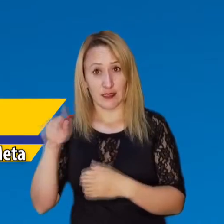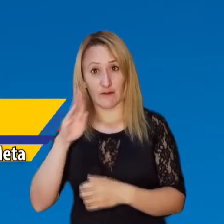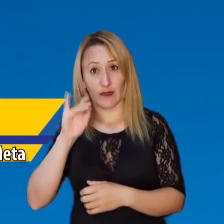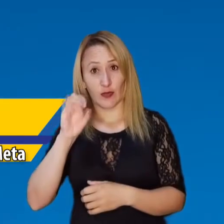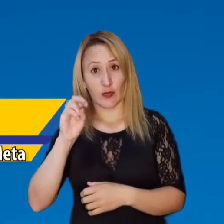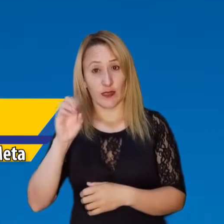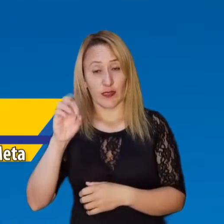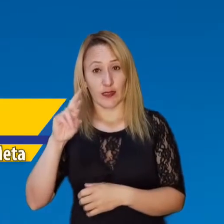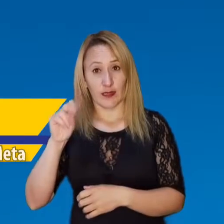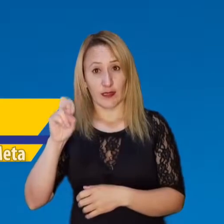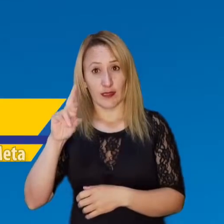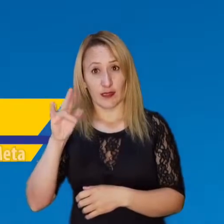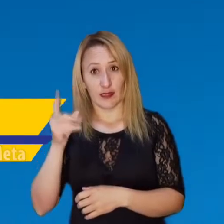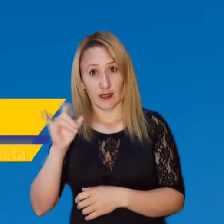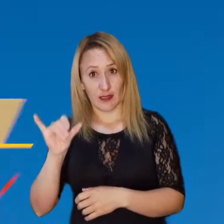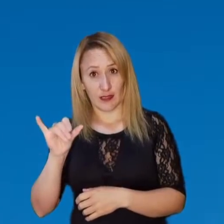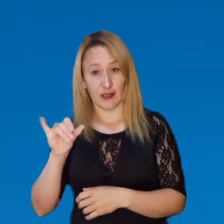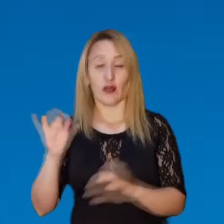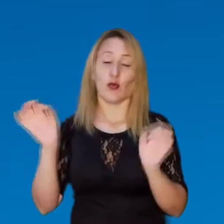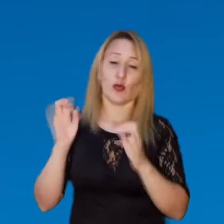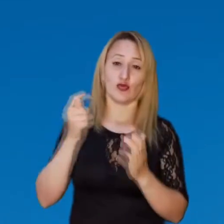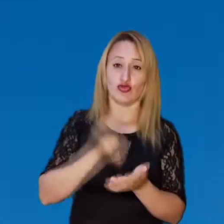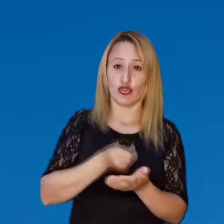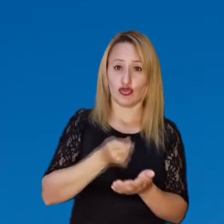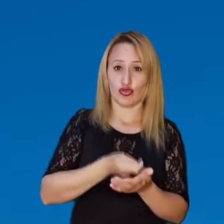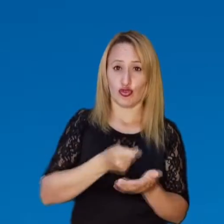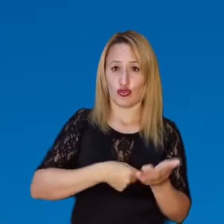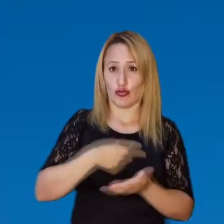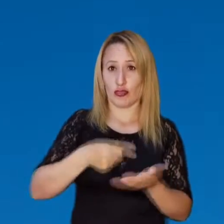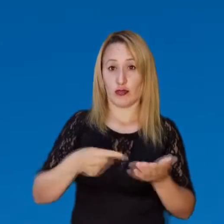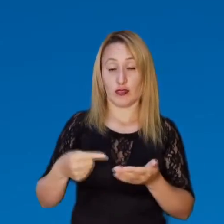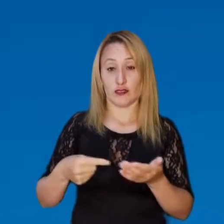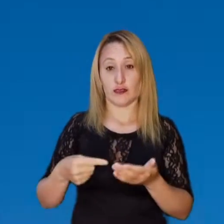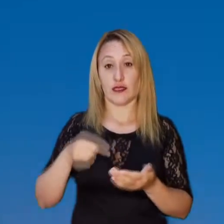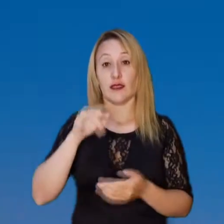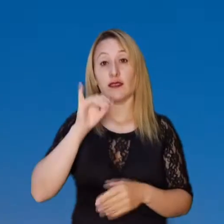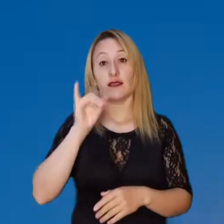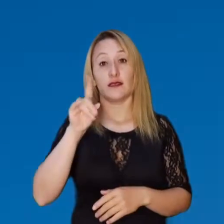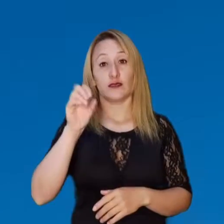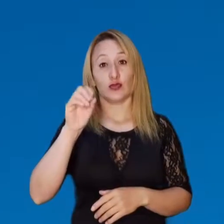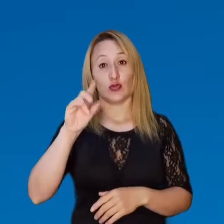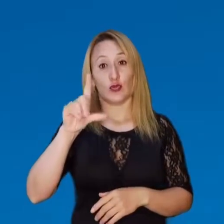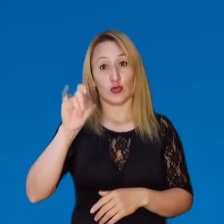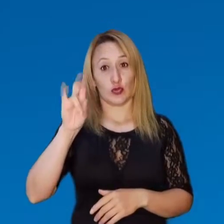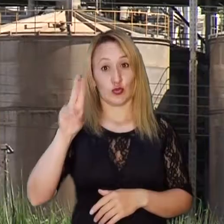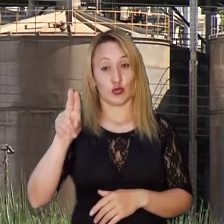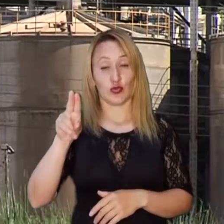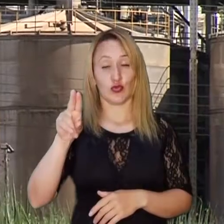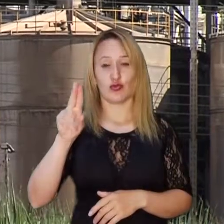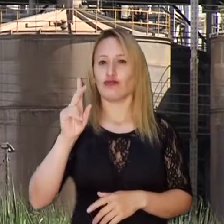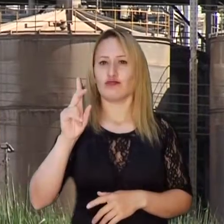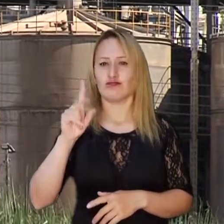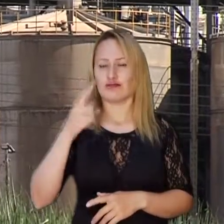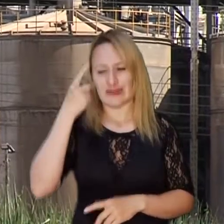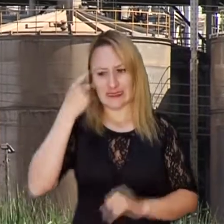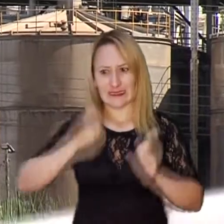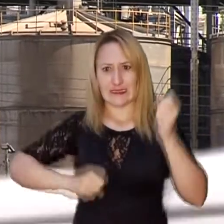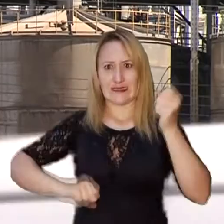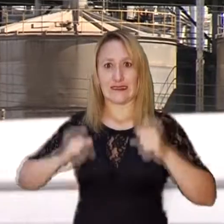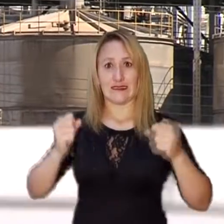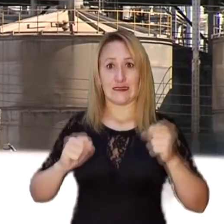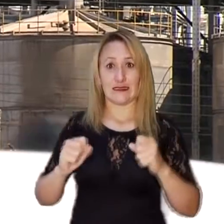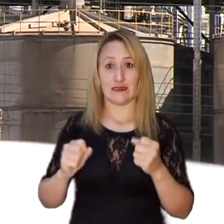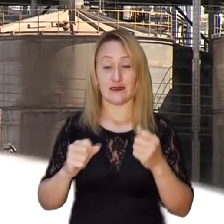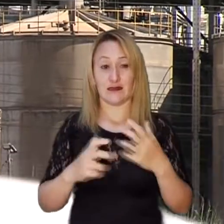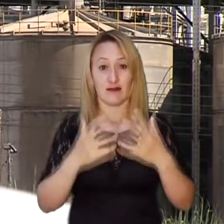el fracaso de su socio, ejecutor, contratista y soluz. Lo que me preocupa es ver